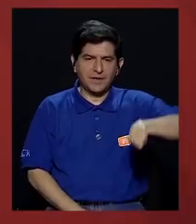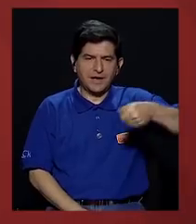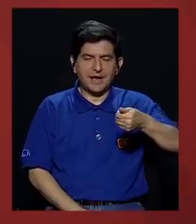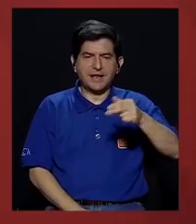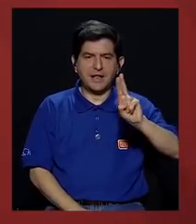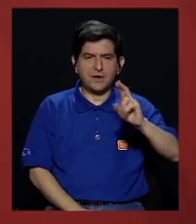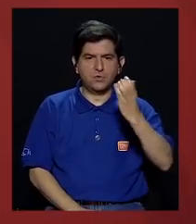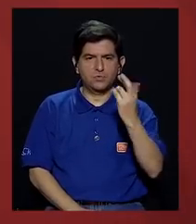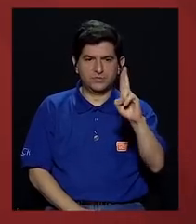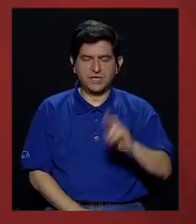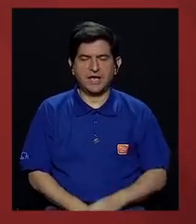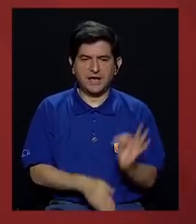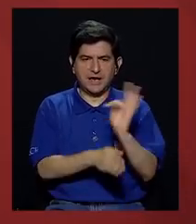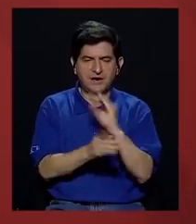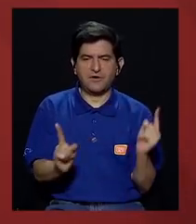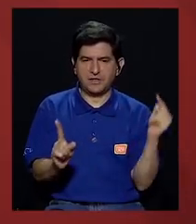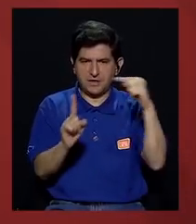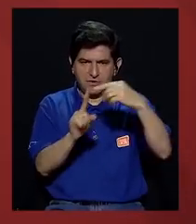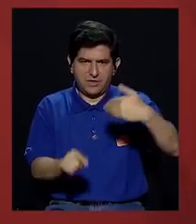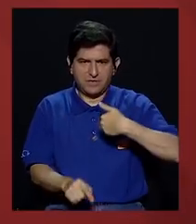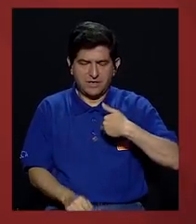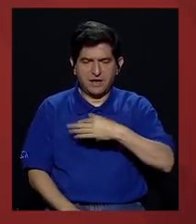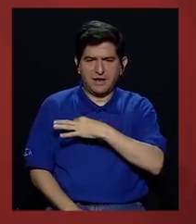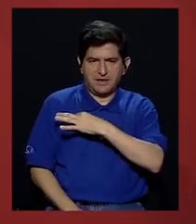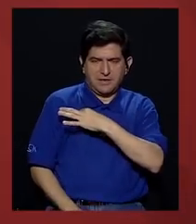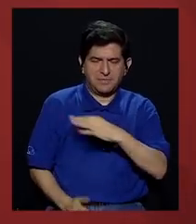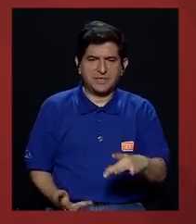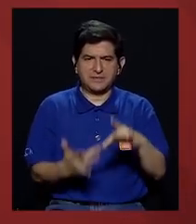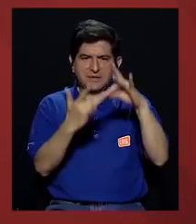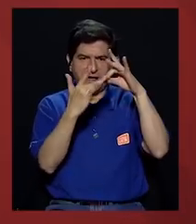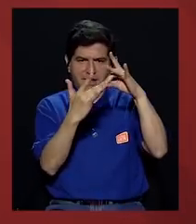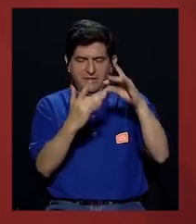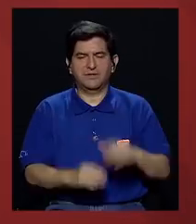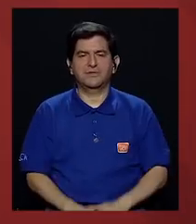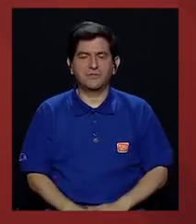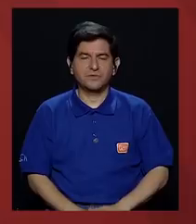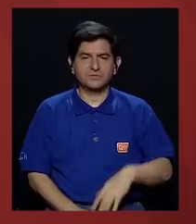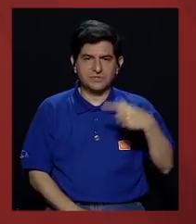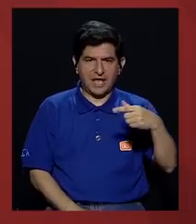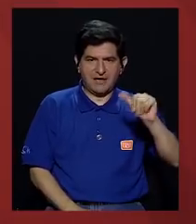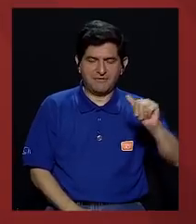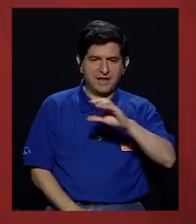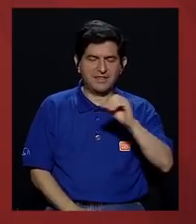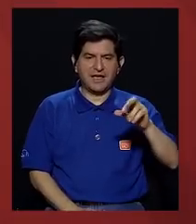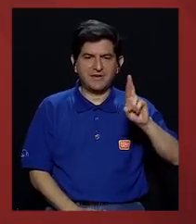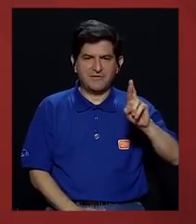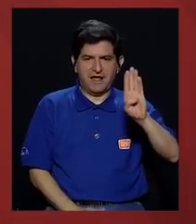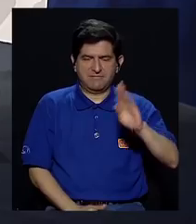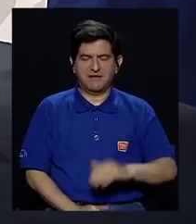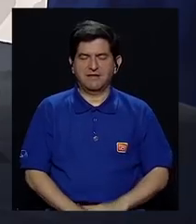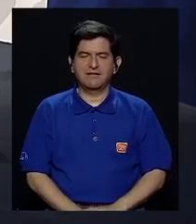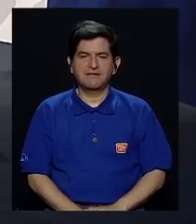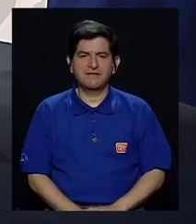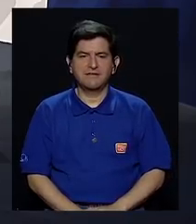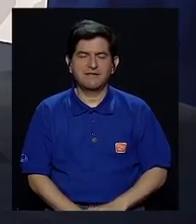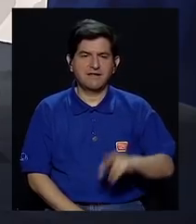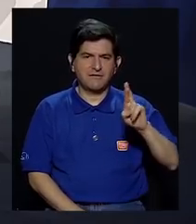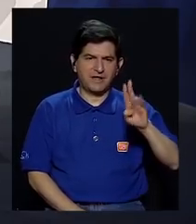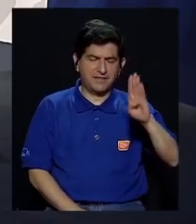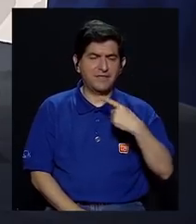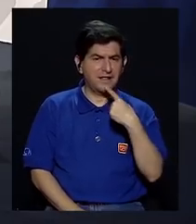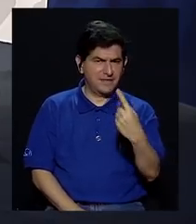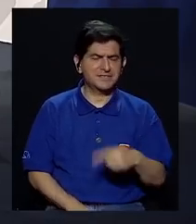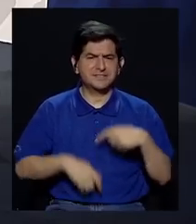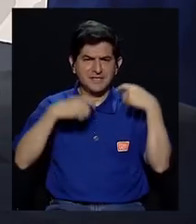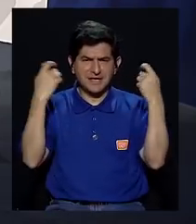desde Canal Universidad de Costa Rica, haciendo televisión con sentido, con invitados especiales, con Gabriela y con Don Randall. Don Randall, esa fiesta